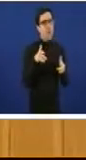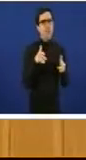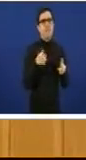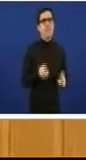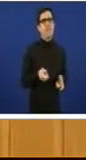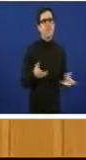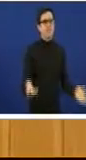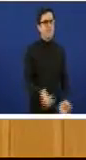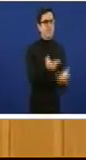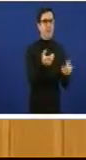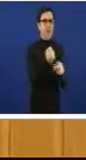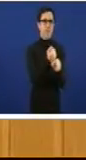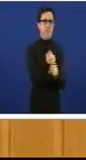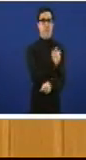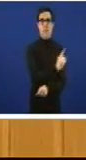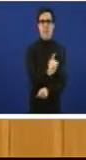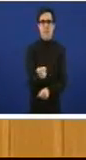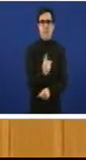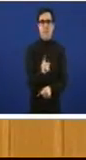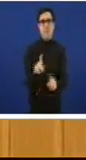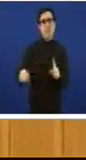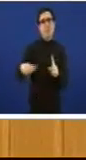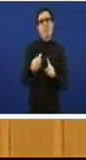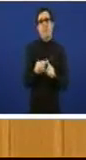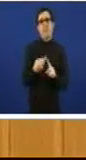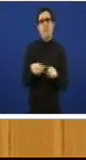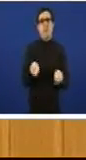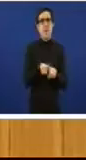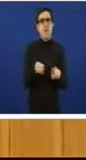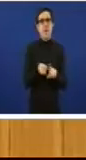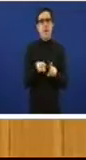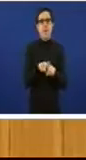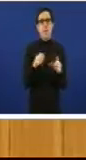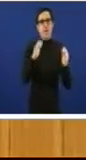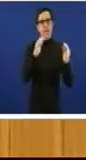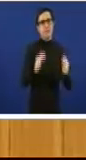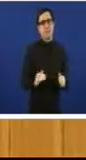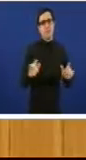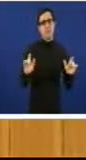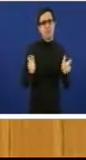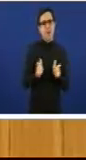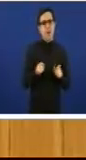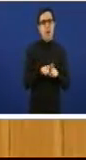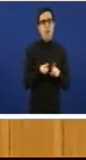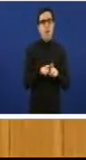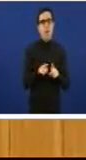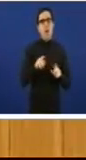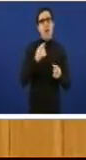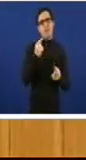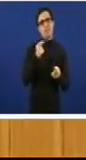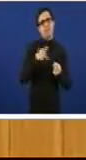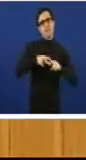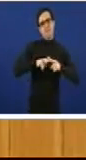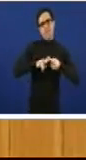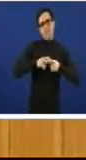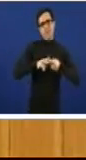e, desde logo, o que tamén fai é reducir as medidas de estímulo para a creación de emprego e para